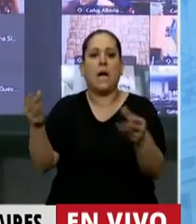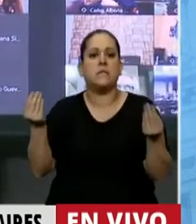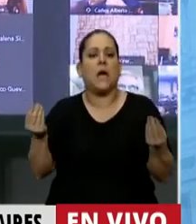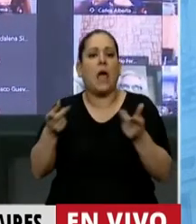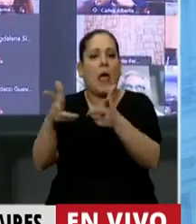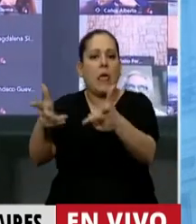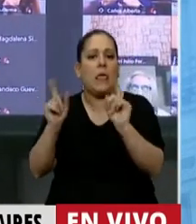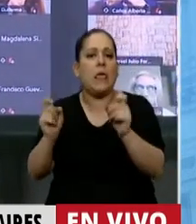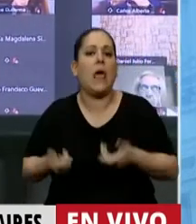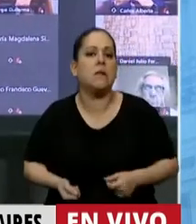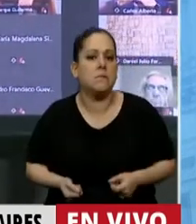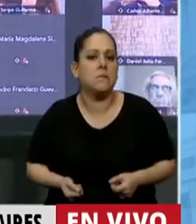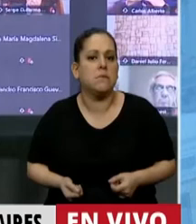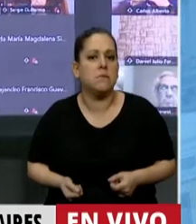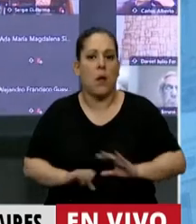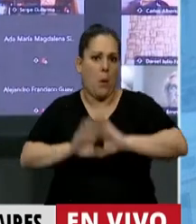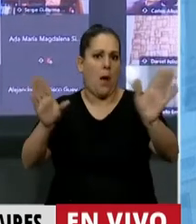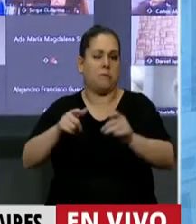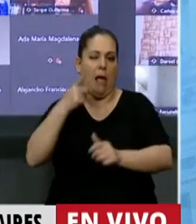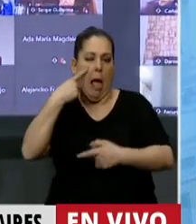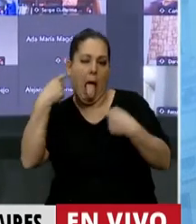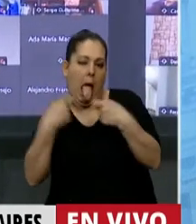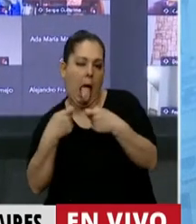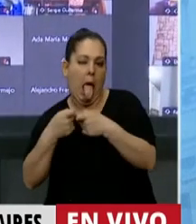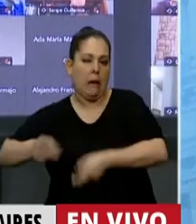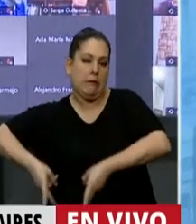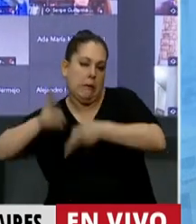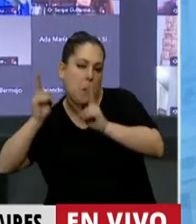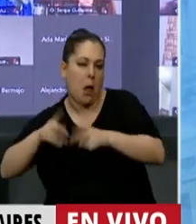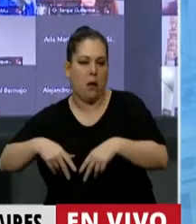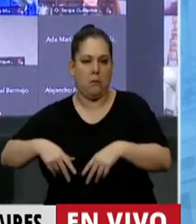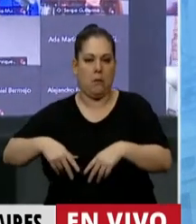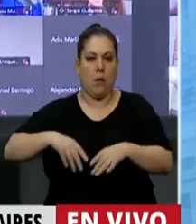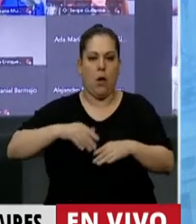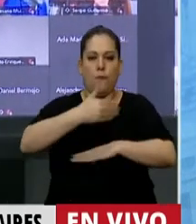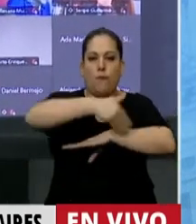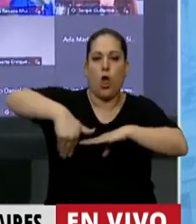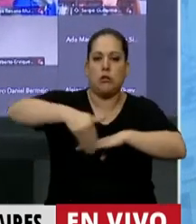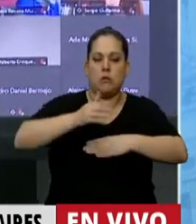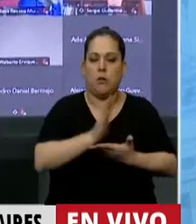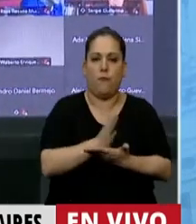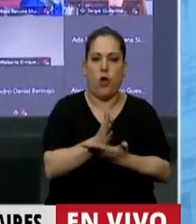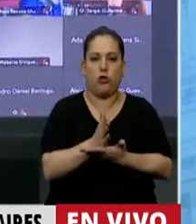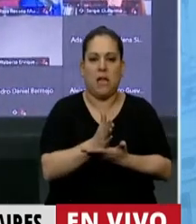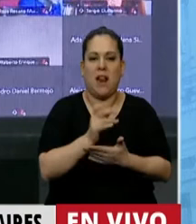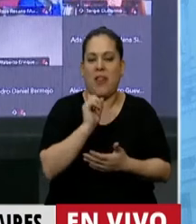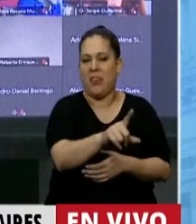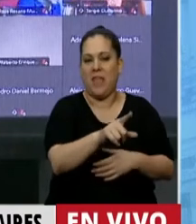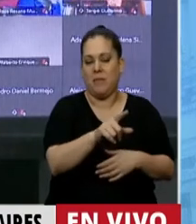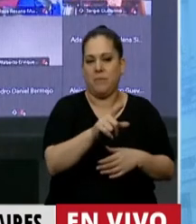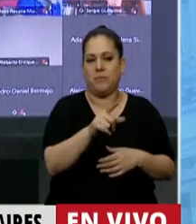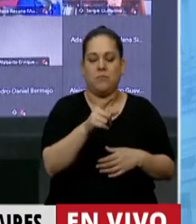sostener y proteger los negociados inmobiliarios y de avance de la frontera de la soja con